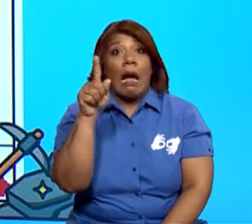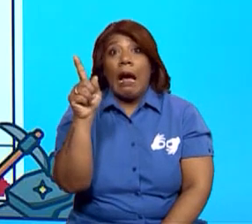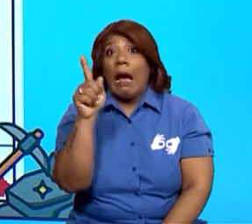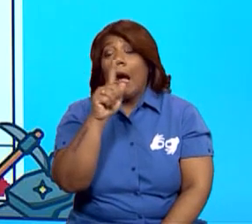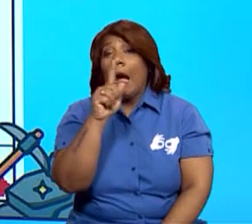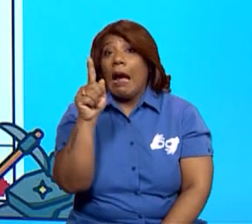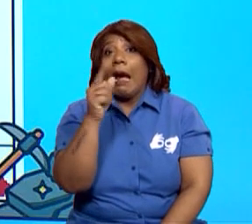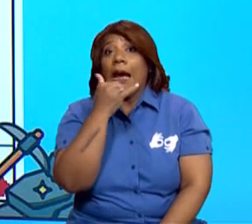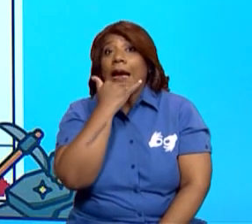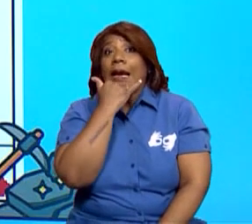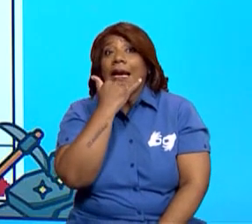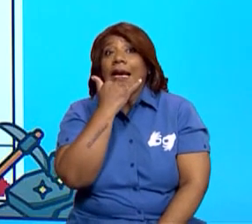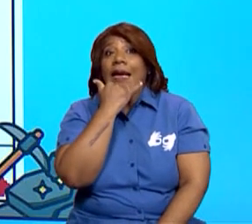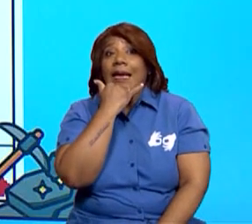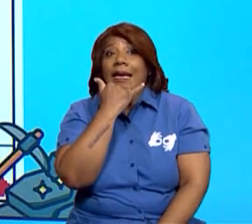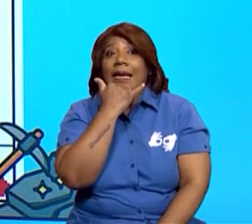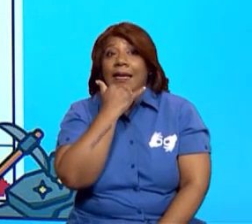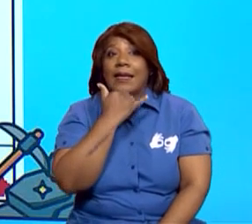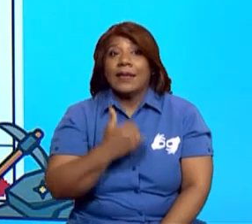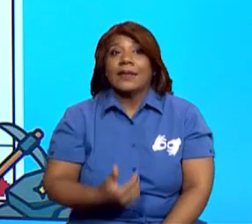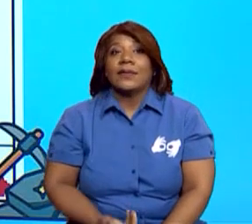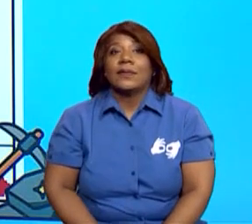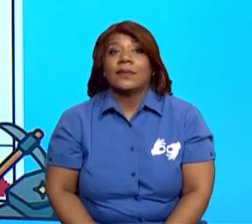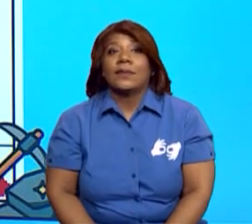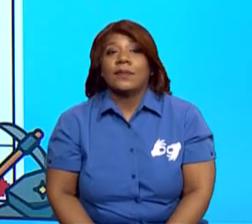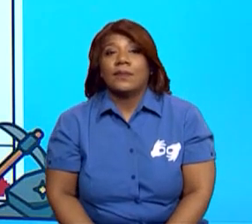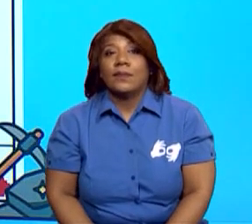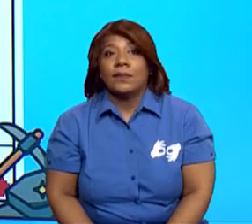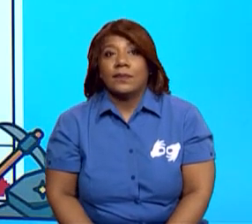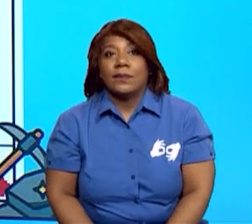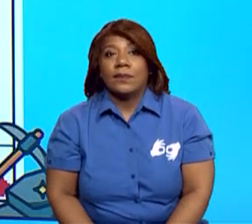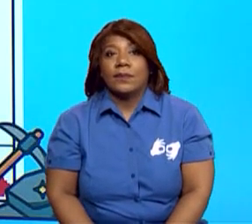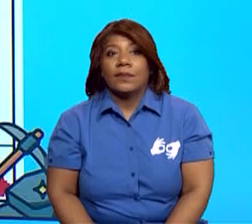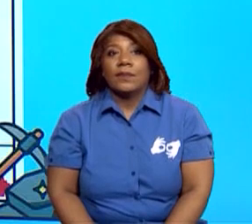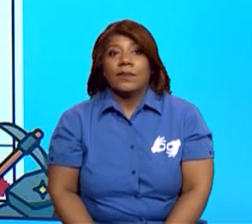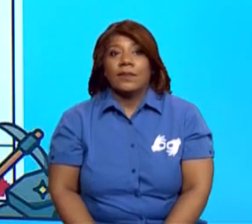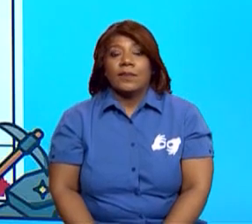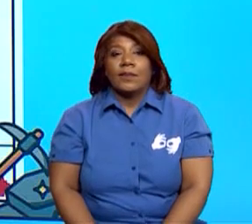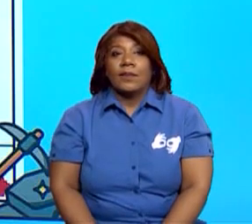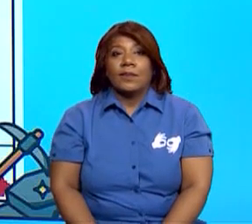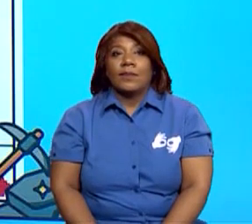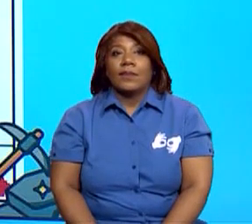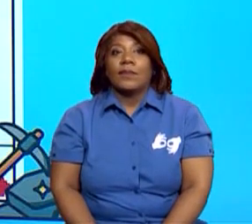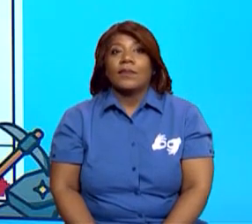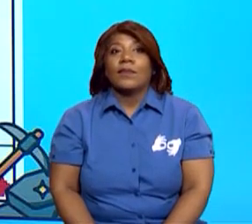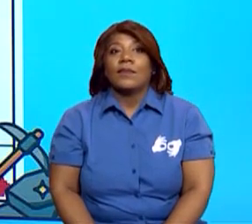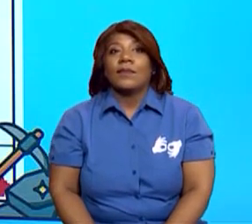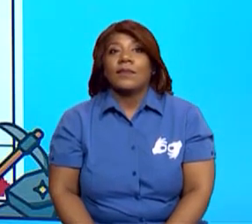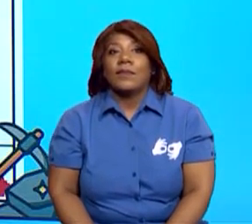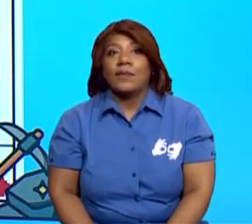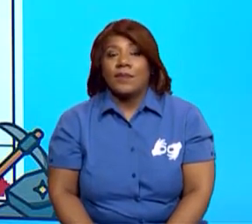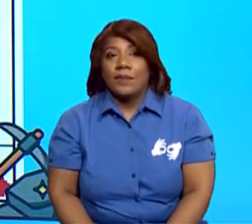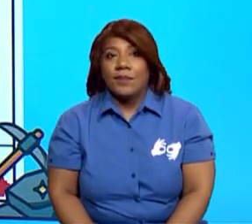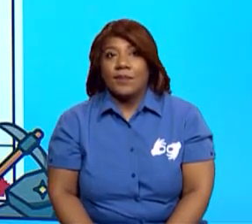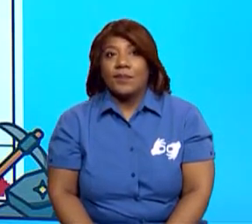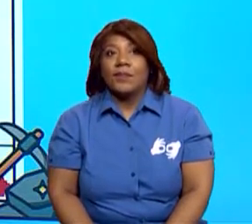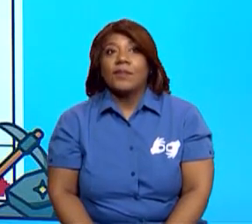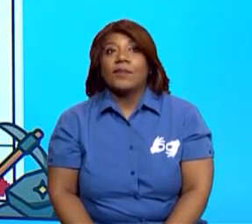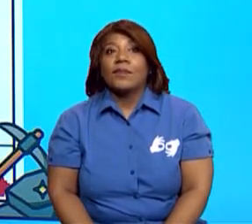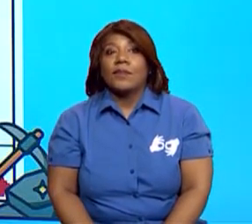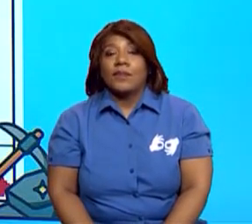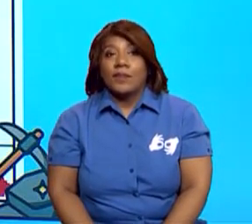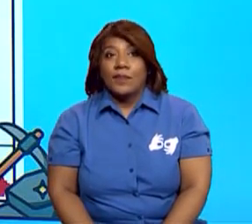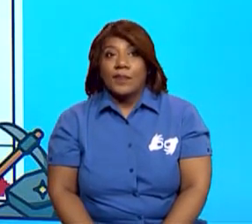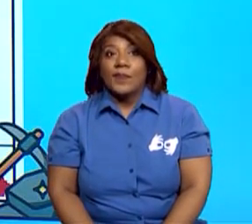Nos equivocamos aquí, así que no creo que esta sea la salida. Bien. Vamos a tener que borrarla e